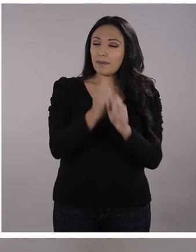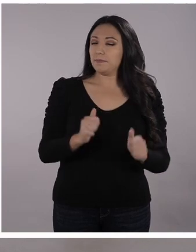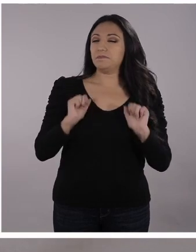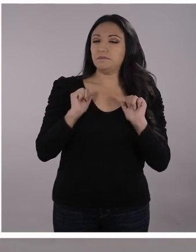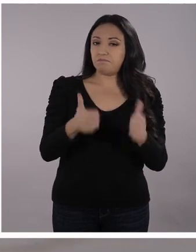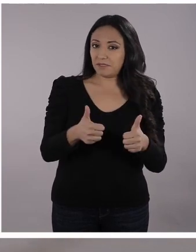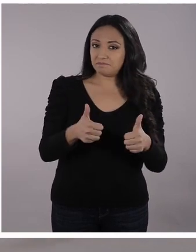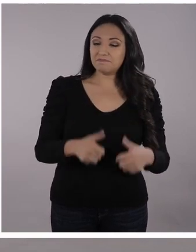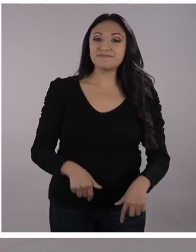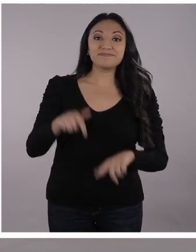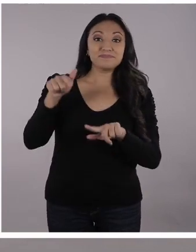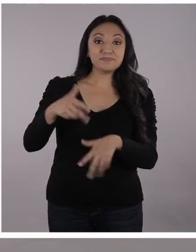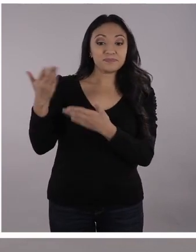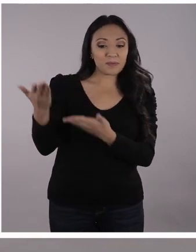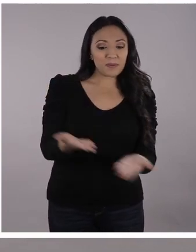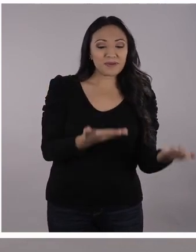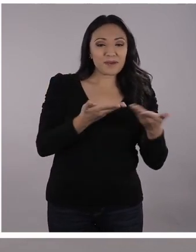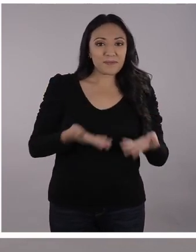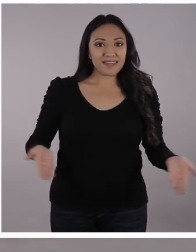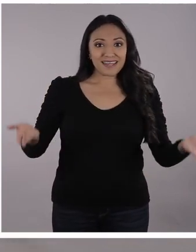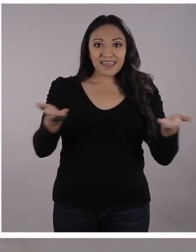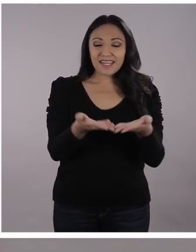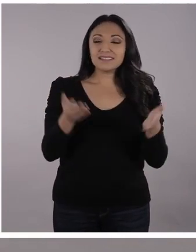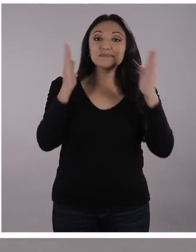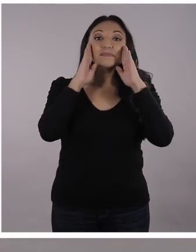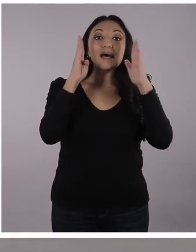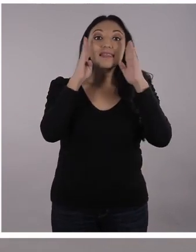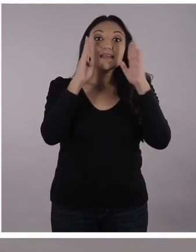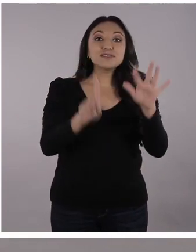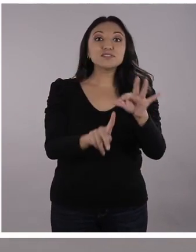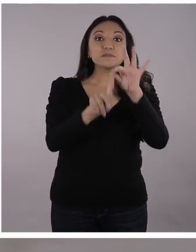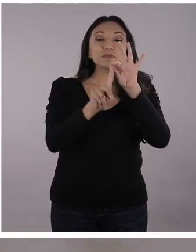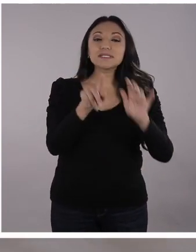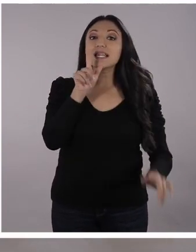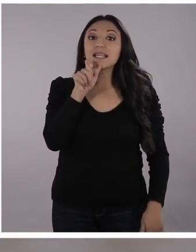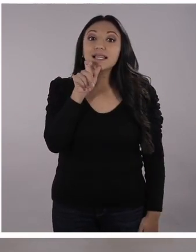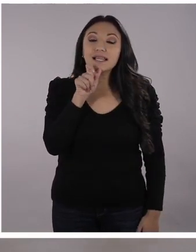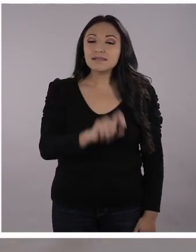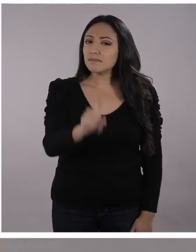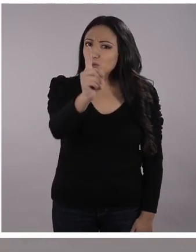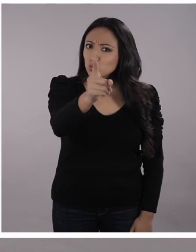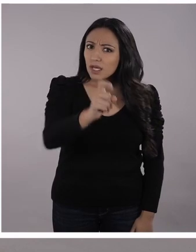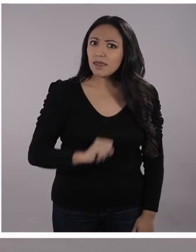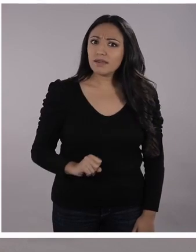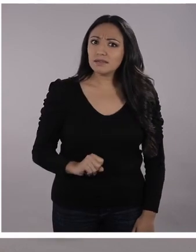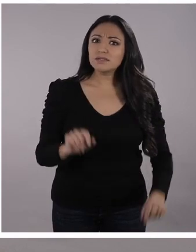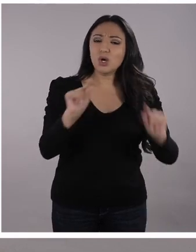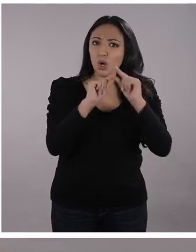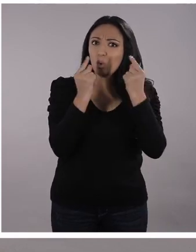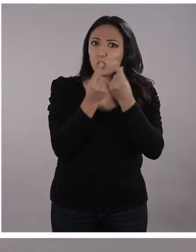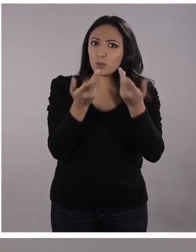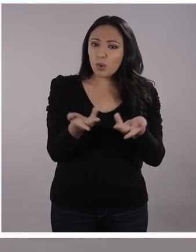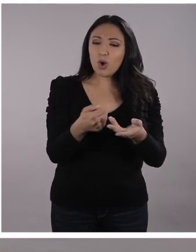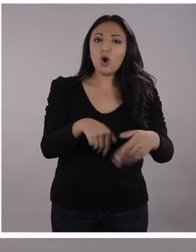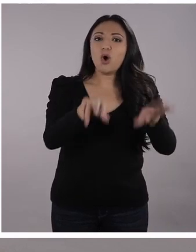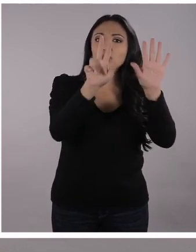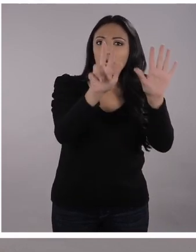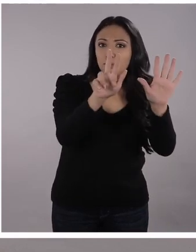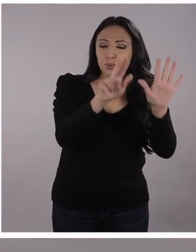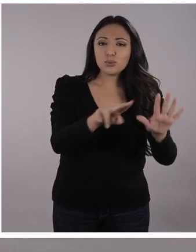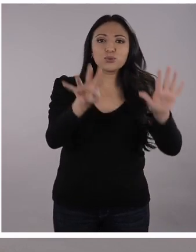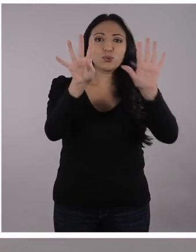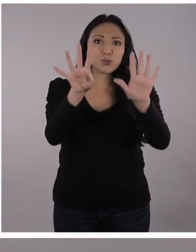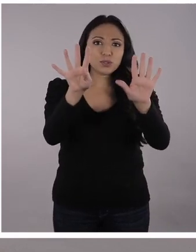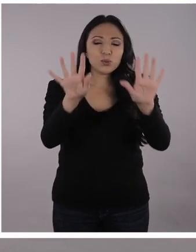Bienvenidos y bienvenidas nuevamente a este espacio que está especialmente diseñado para ustedes. El grupo de octavo, noveno y décimo de básica.